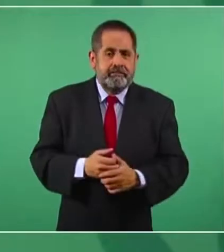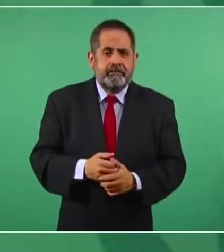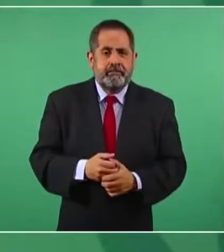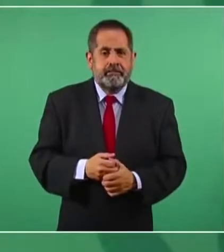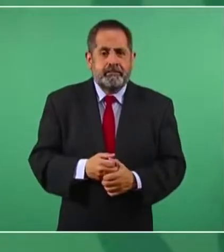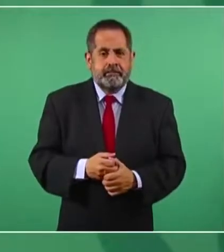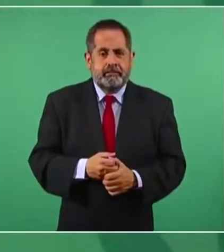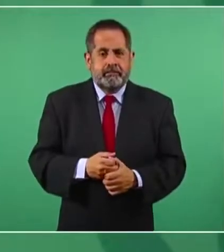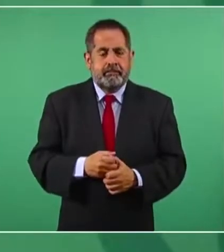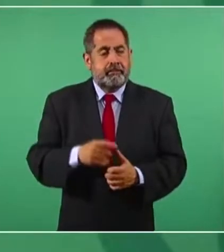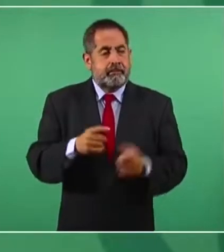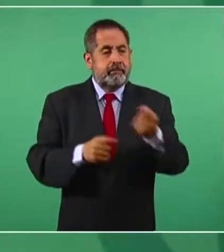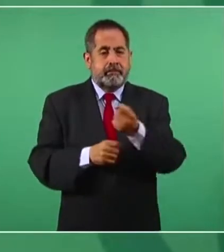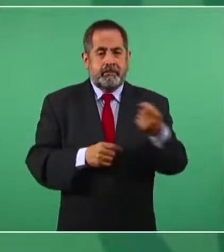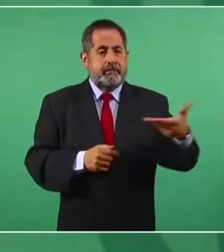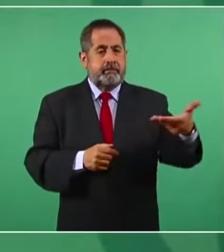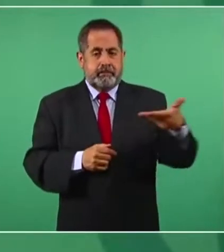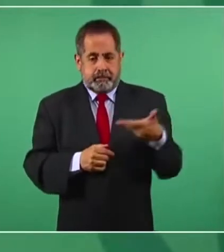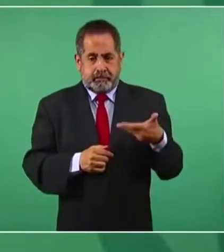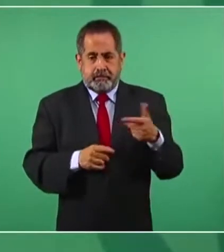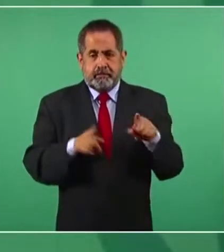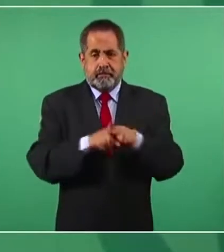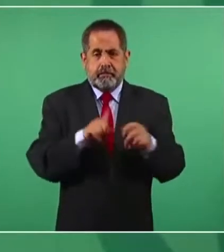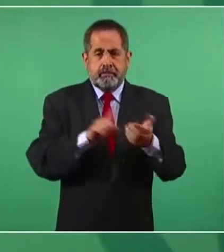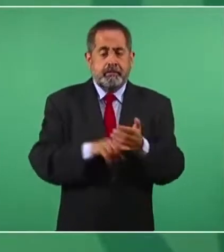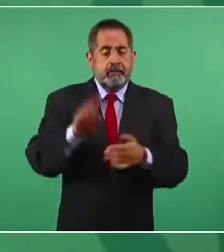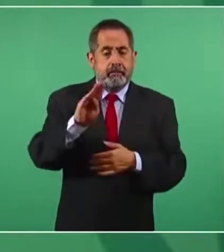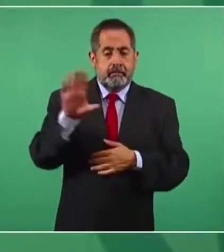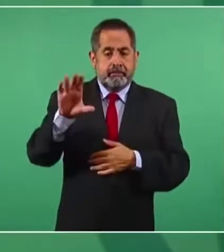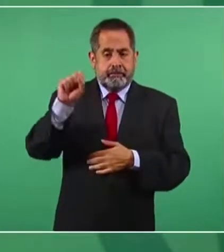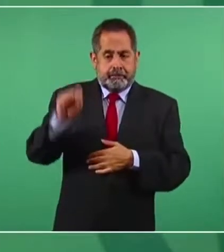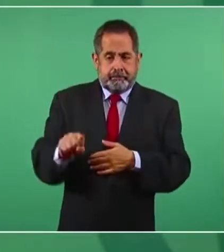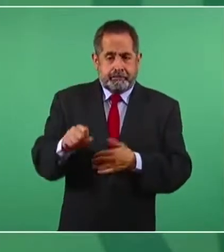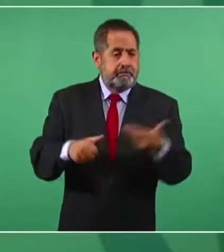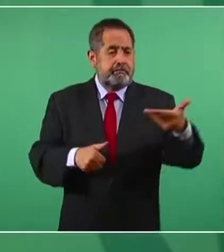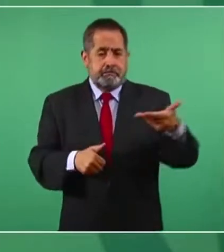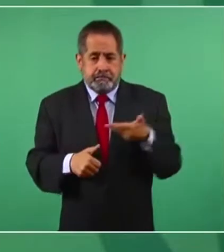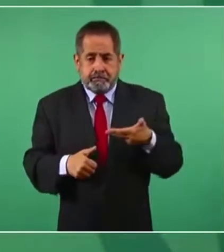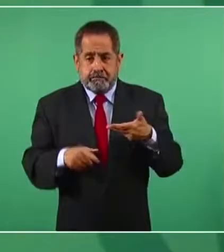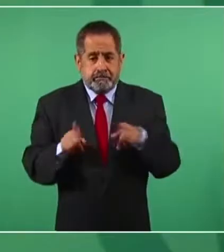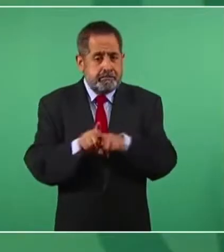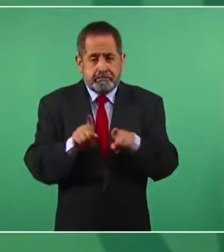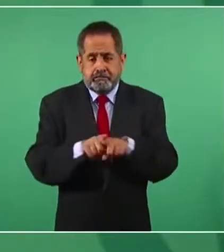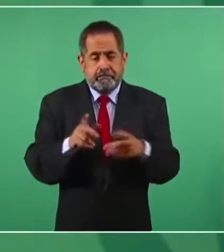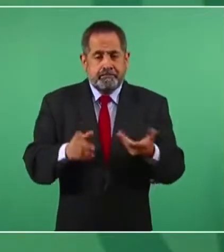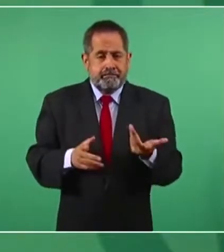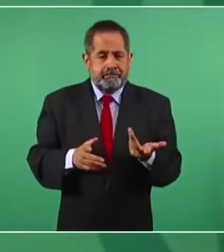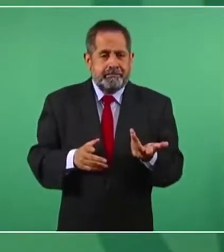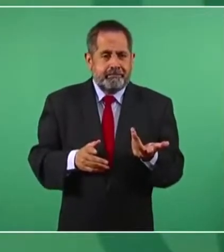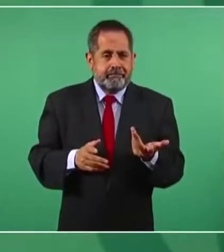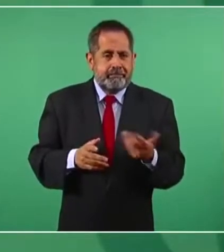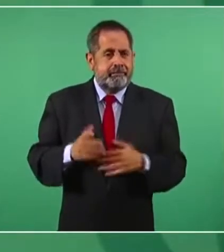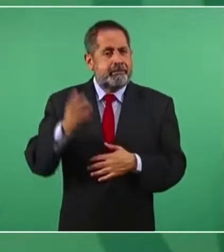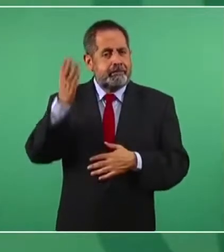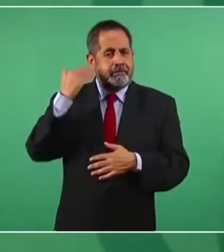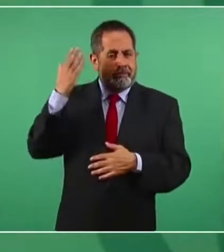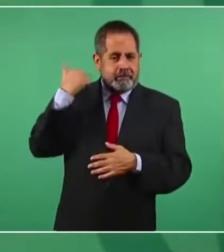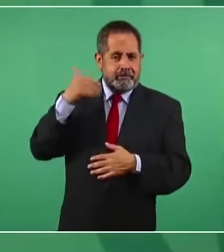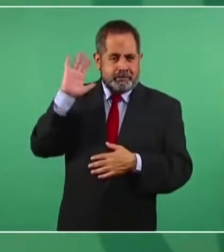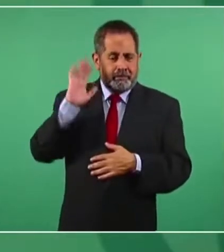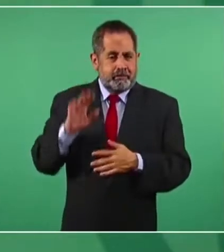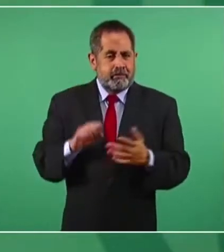está pidiendo lo mismo Baja California Sur, porque anteriormente